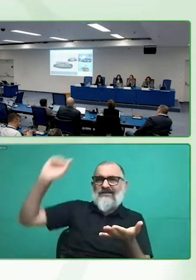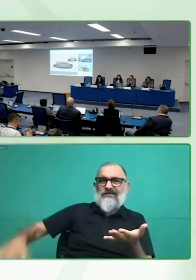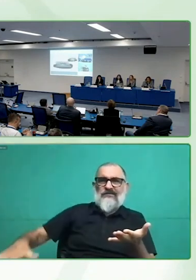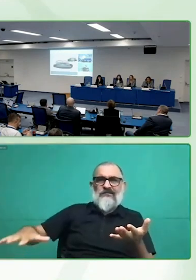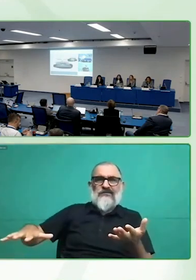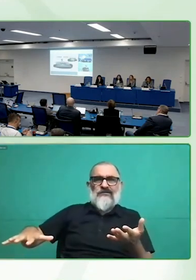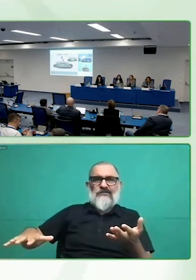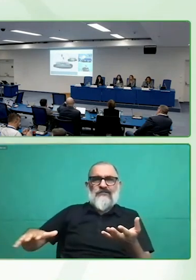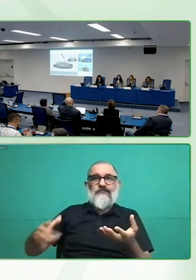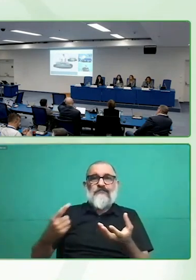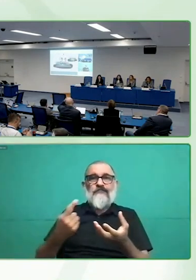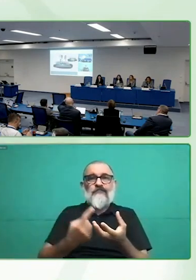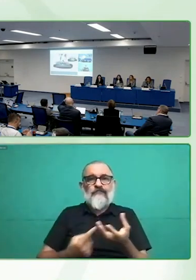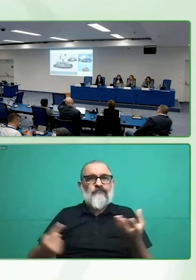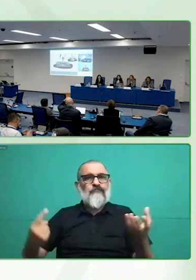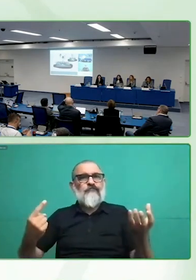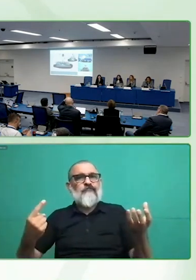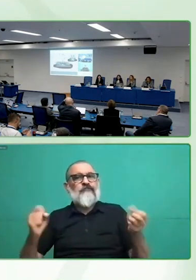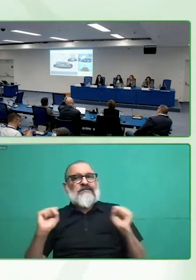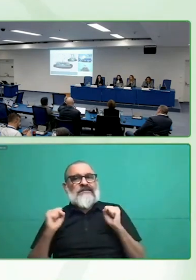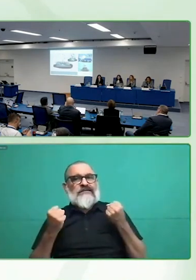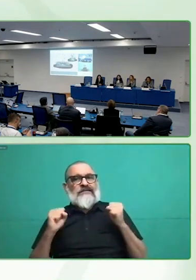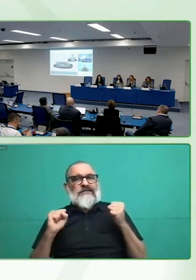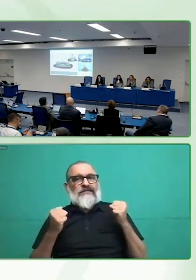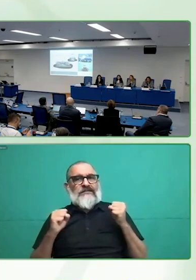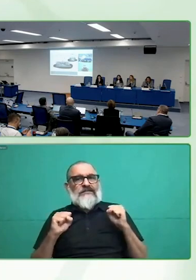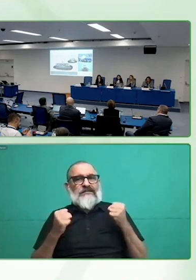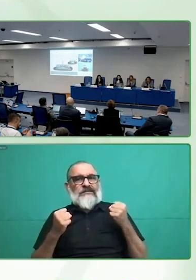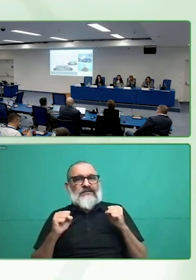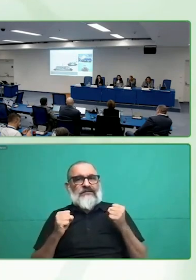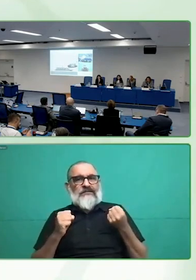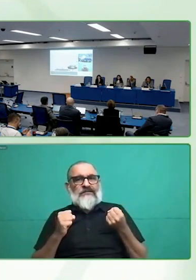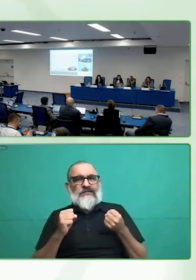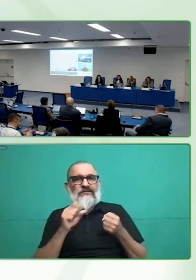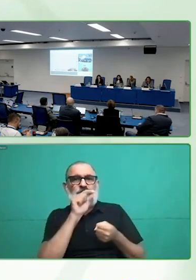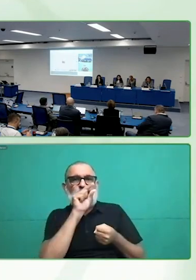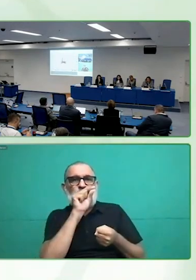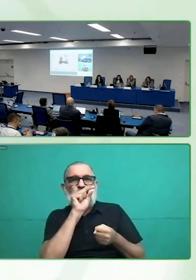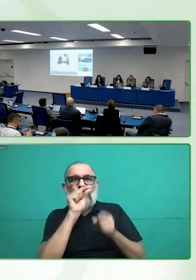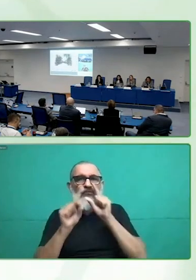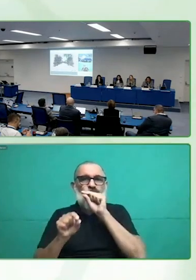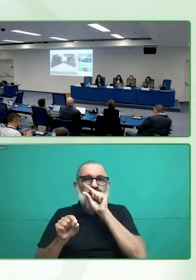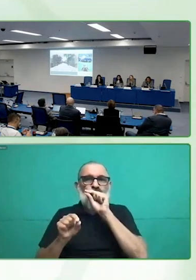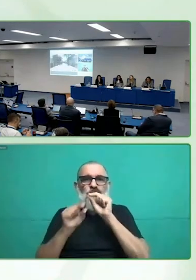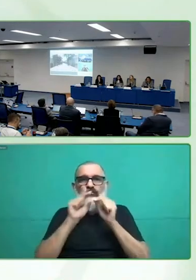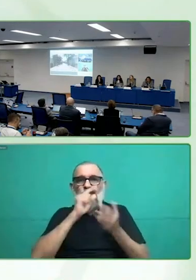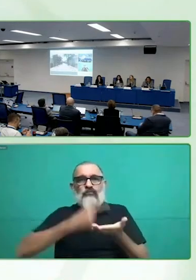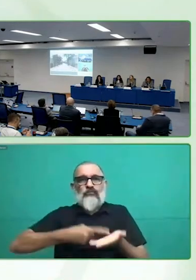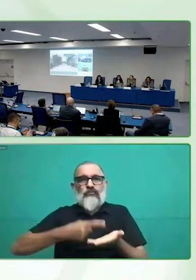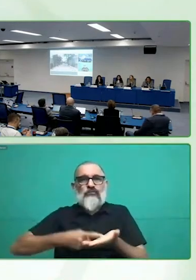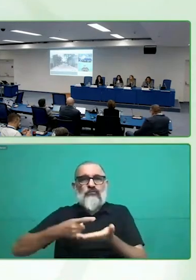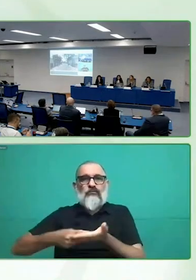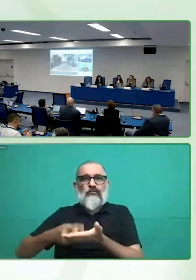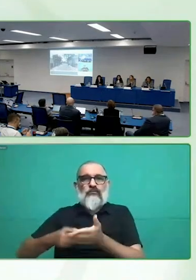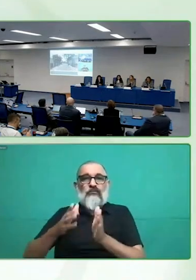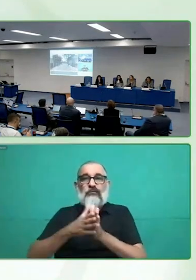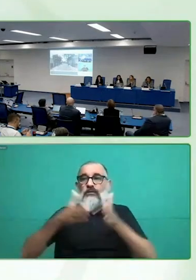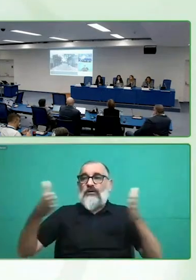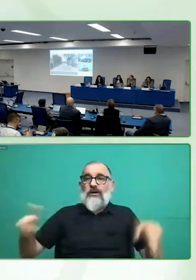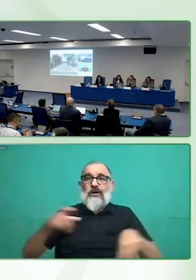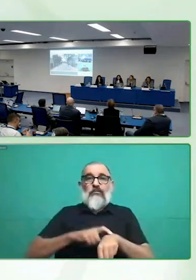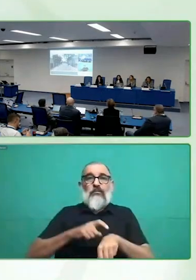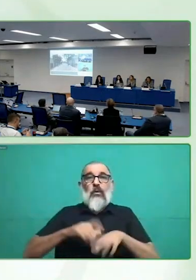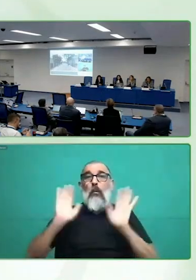extinción, te una y ponga atención y mucho más oscura. A través de diseños universales que